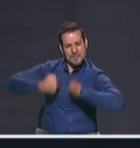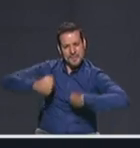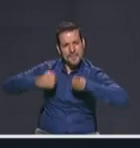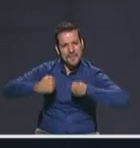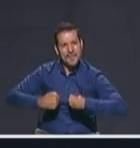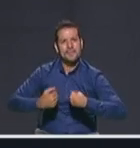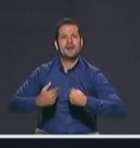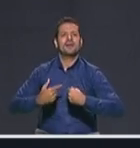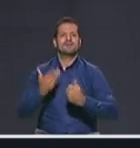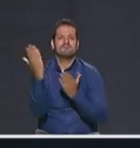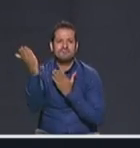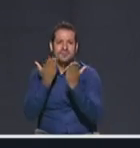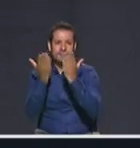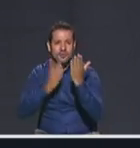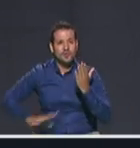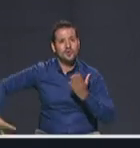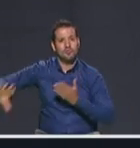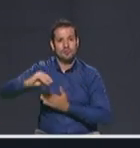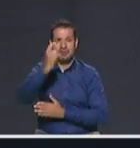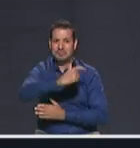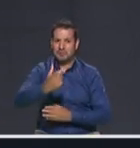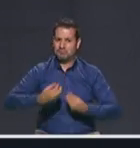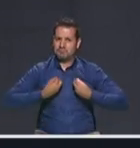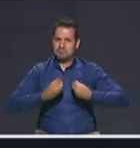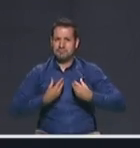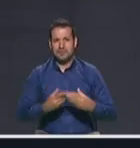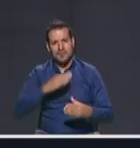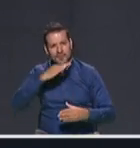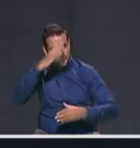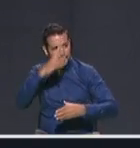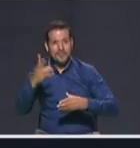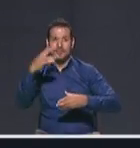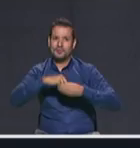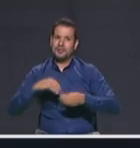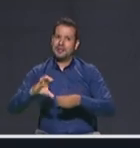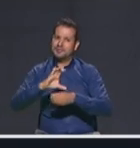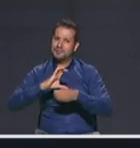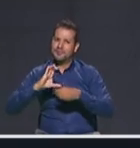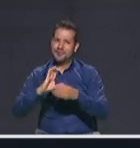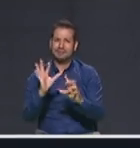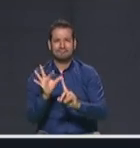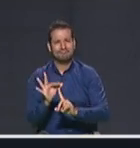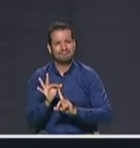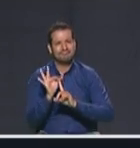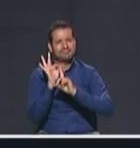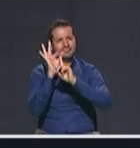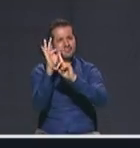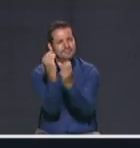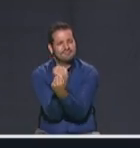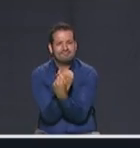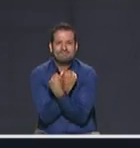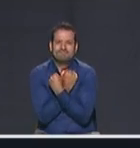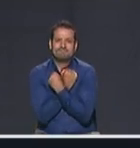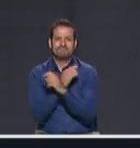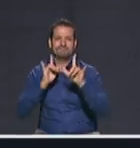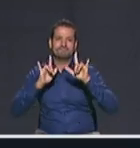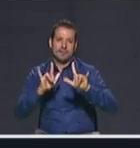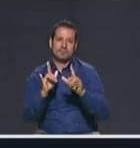trayectoria al servicio de todos los ciudadanos de Medellín, una ciudad muy especial, una ciudad que amamos muchísimo.